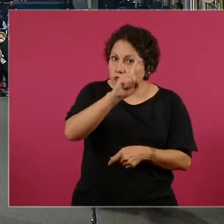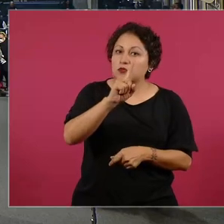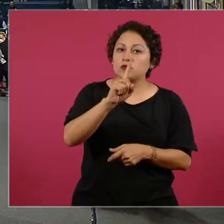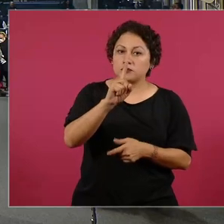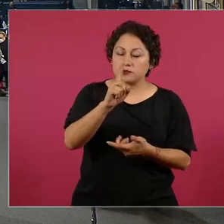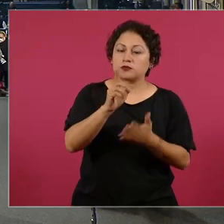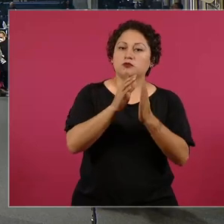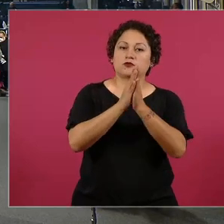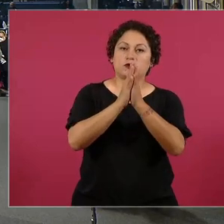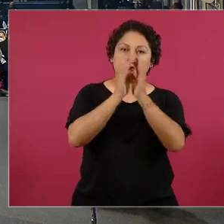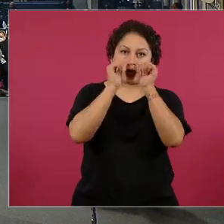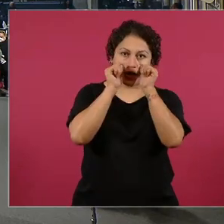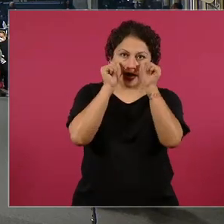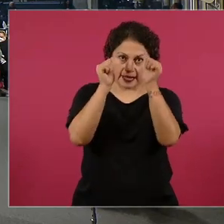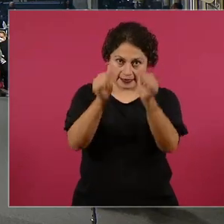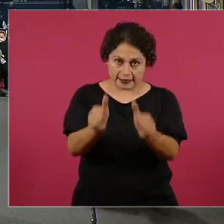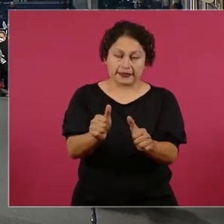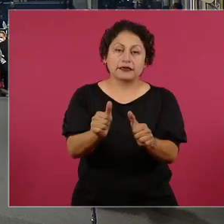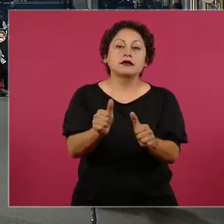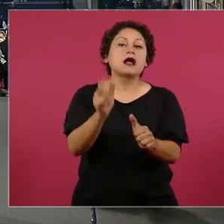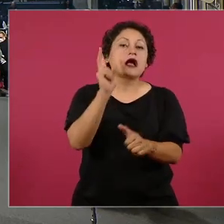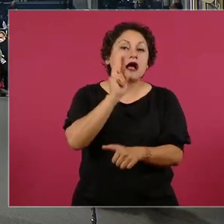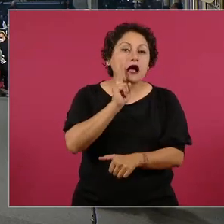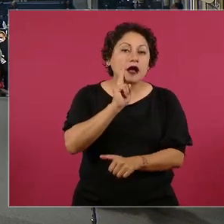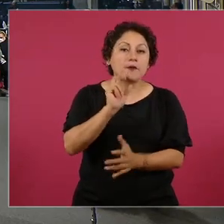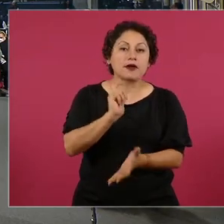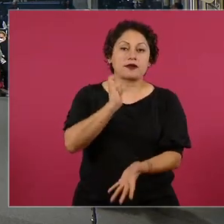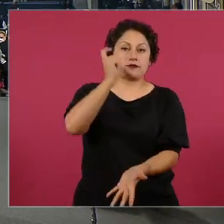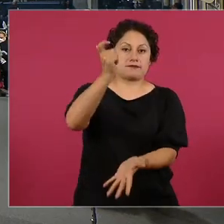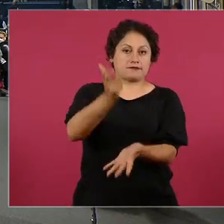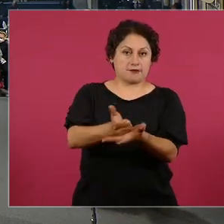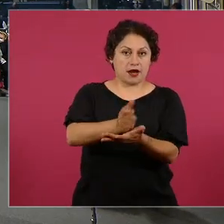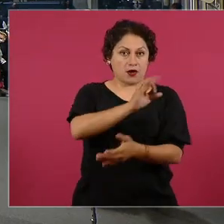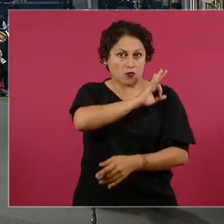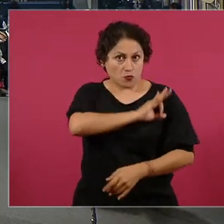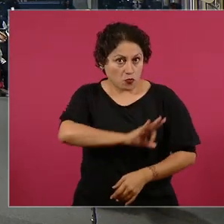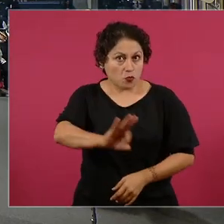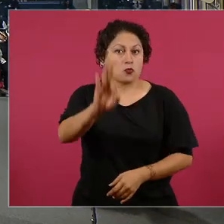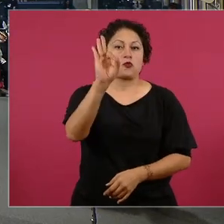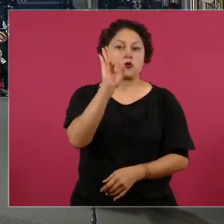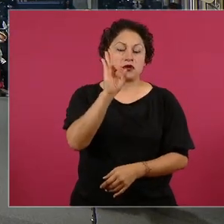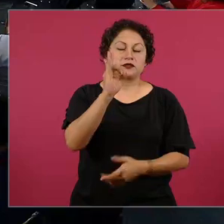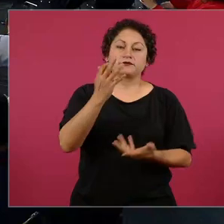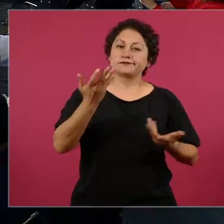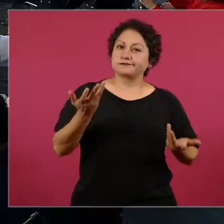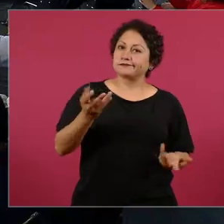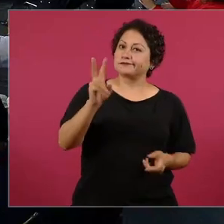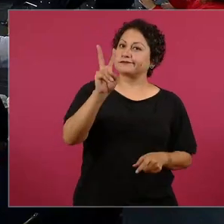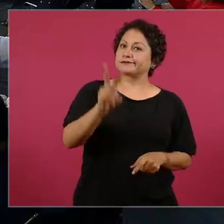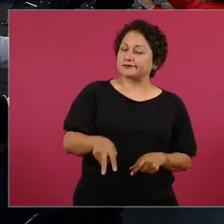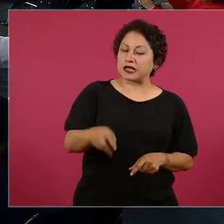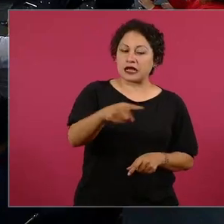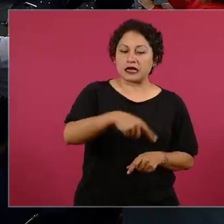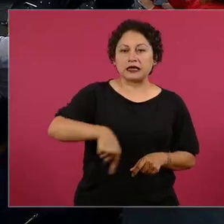esa atención para ver si se podría lograr ese pago. Inclusive, pues existe un poco de incertidumbre si podría